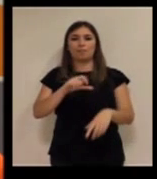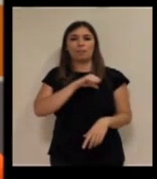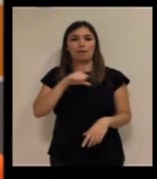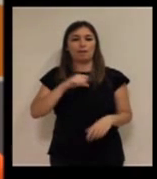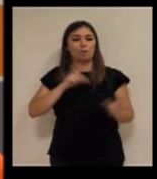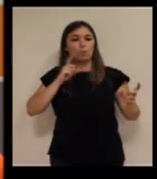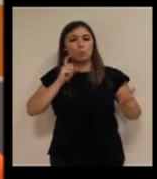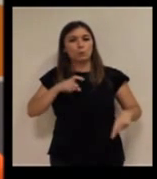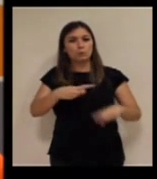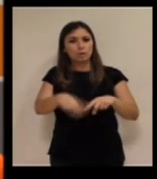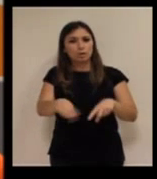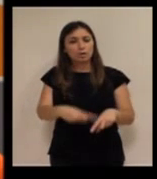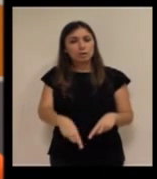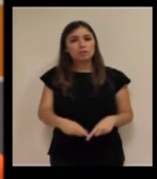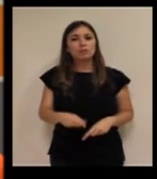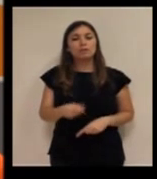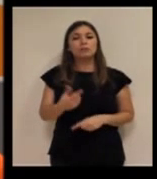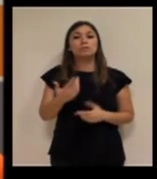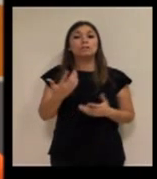agenda personal